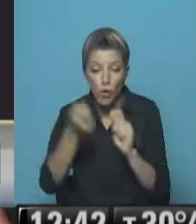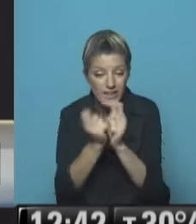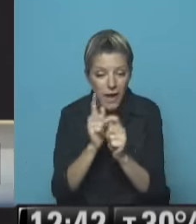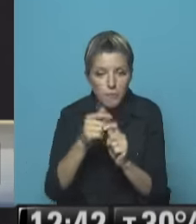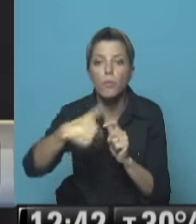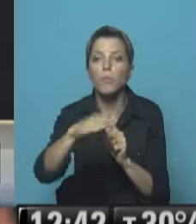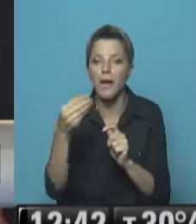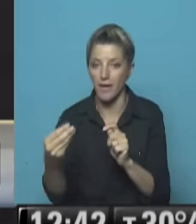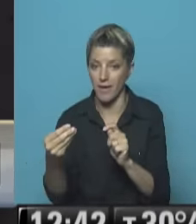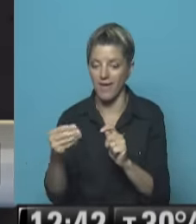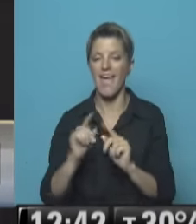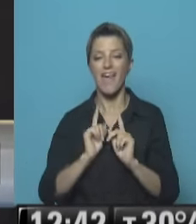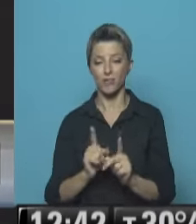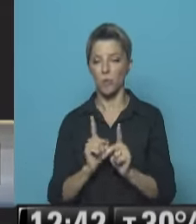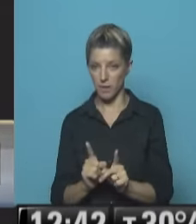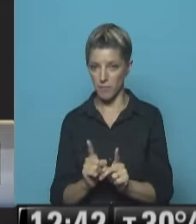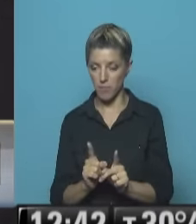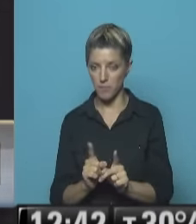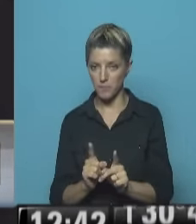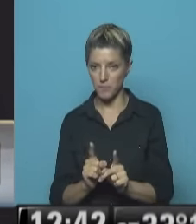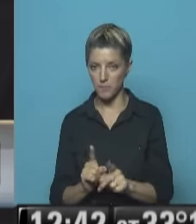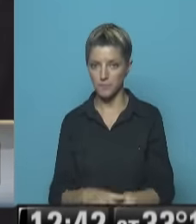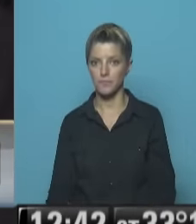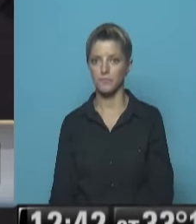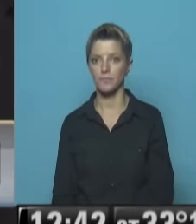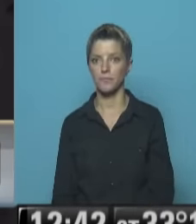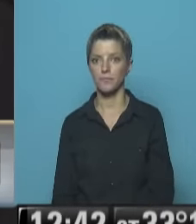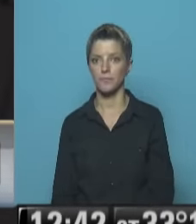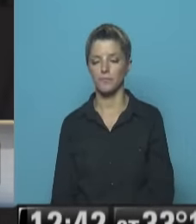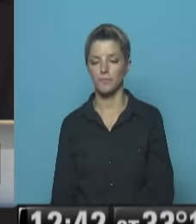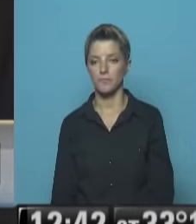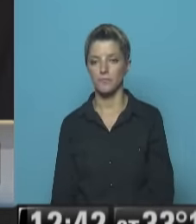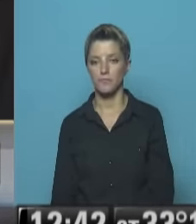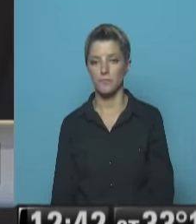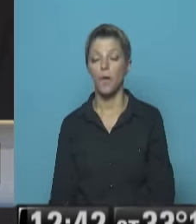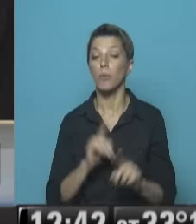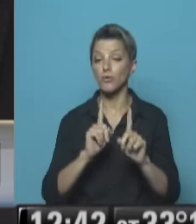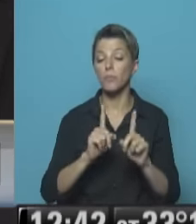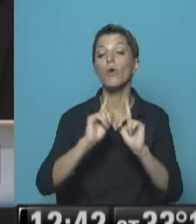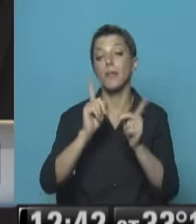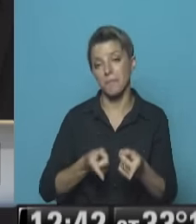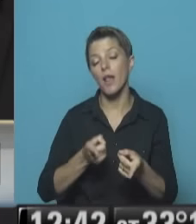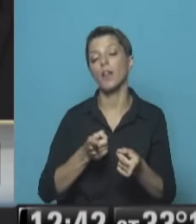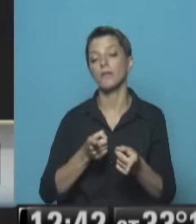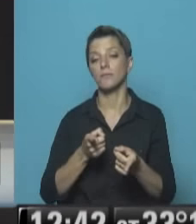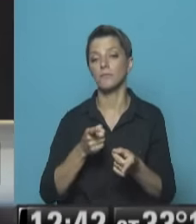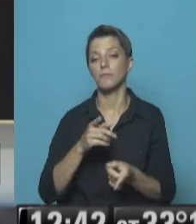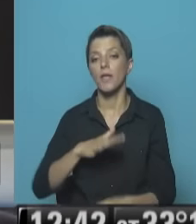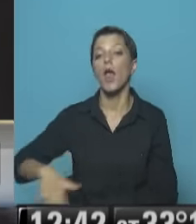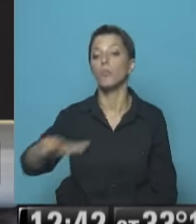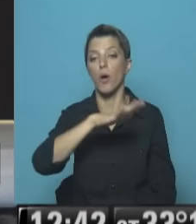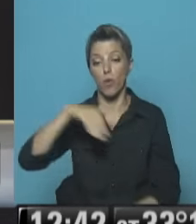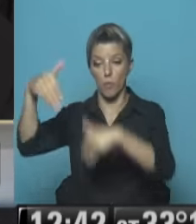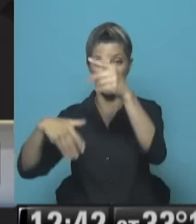fracturas De cuestionamientos También deterioró mucho El apoyo electoral